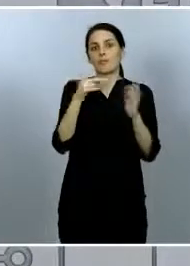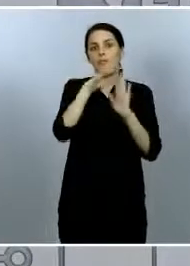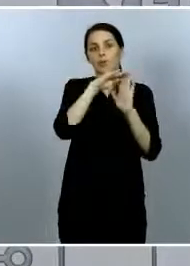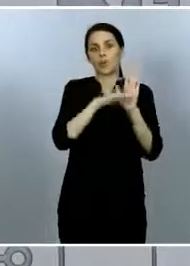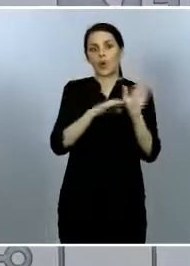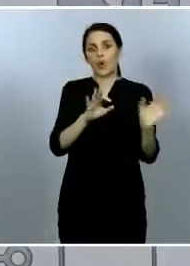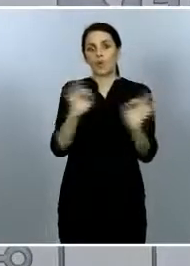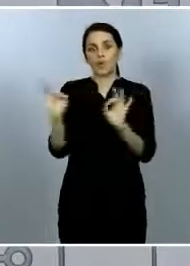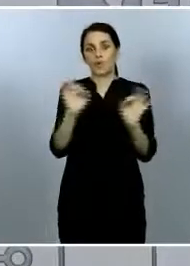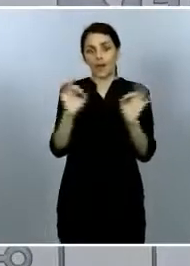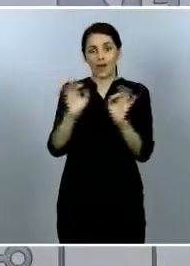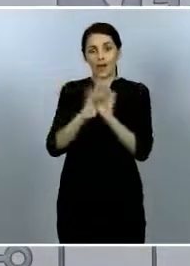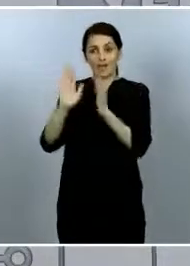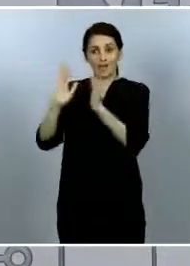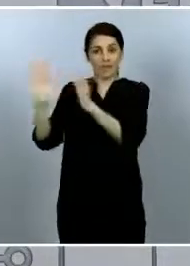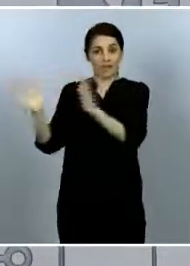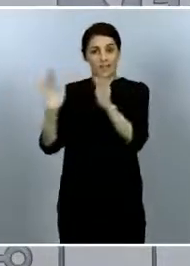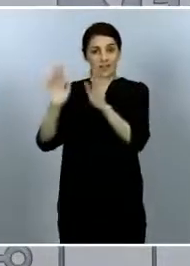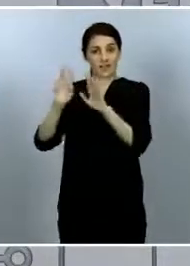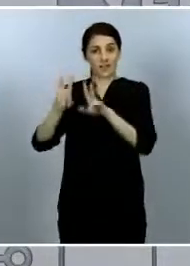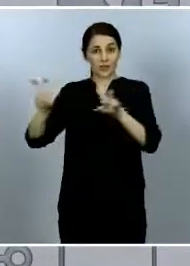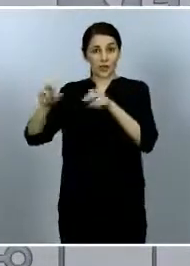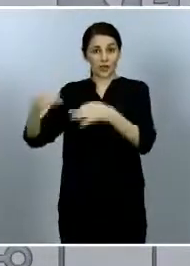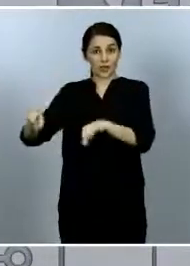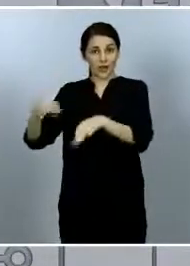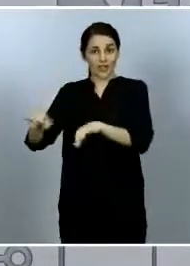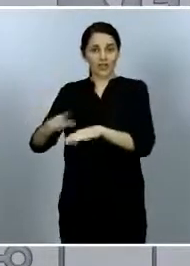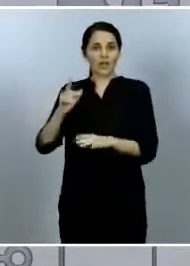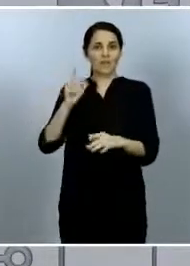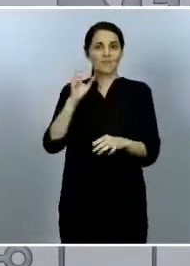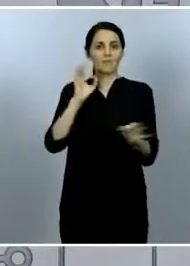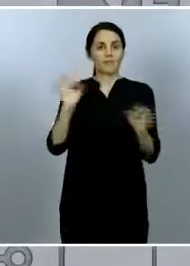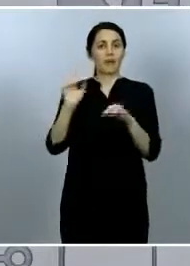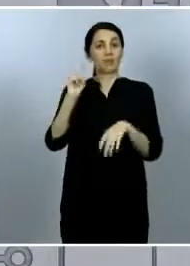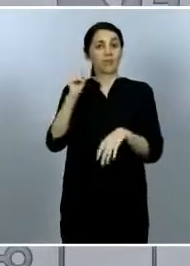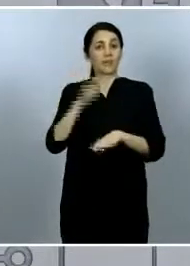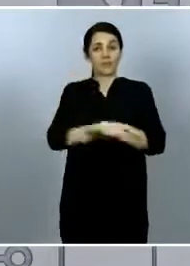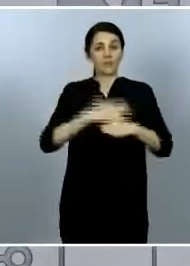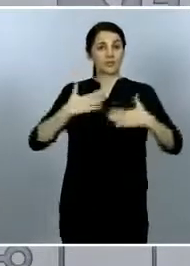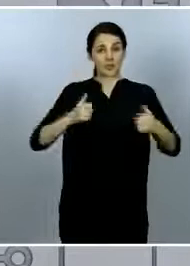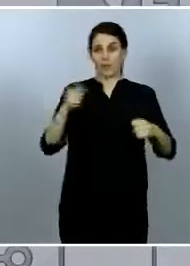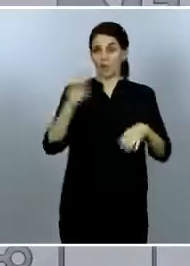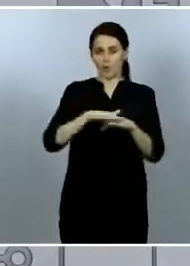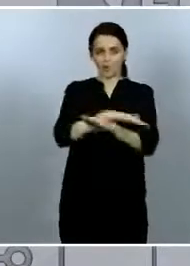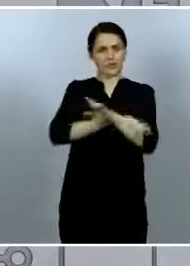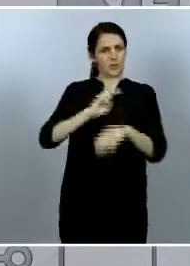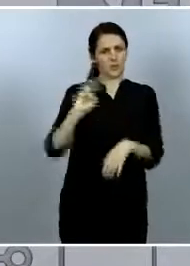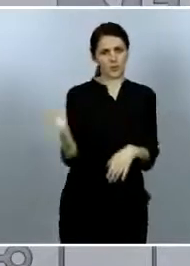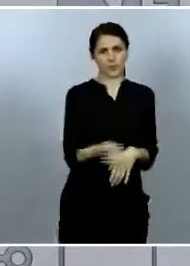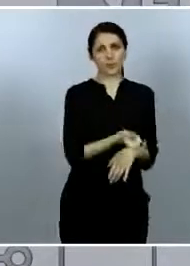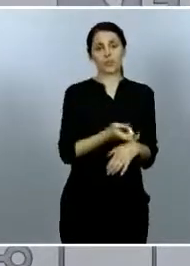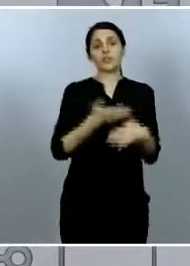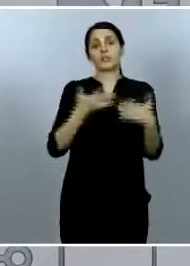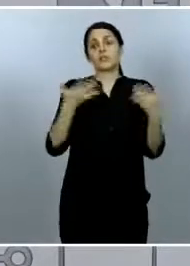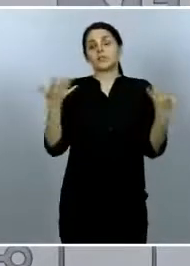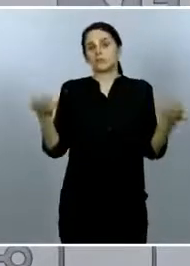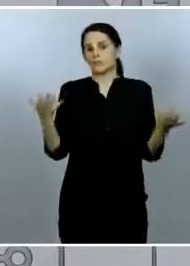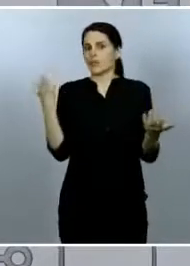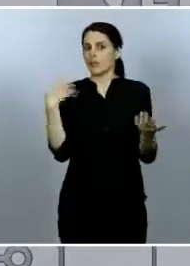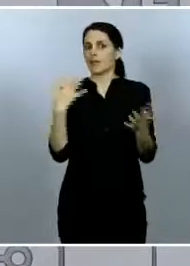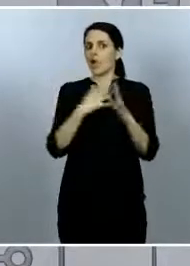documento que tendrá validez o vigencia ya después del decreto de alarma y por lo tanto se tiene que consensuar con